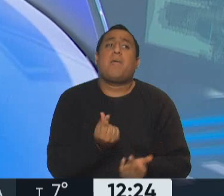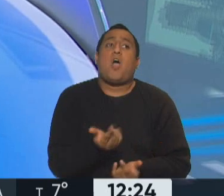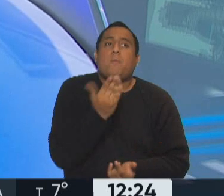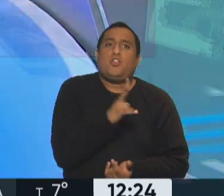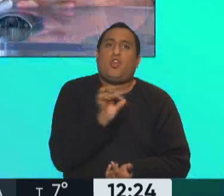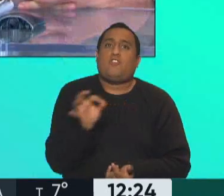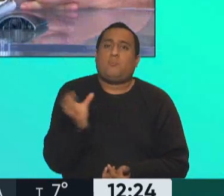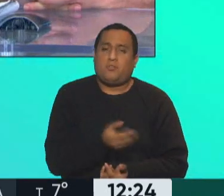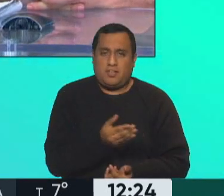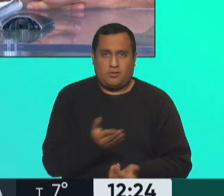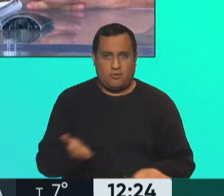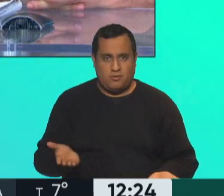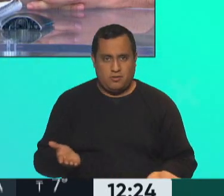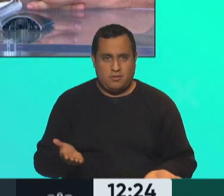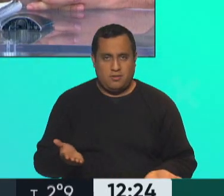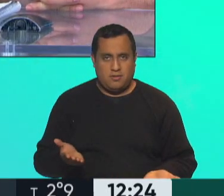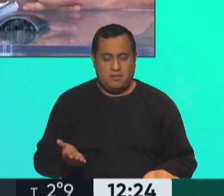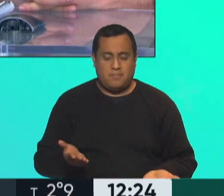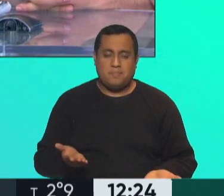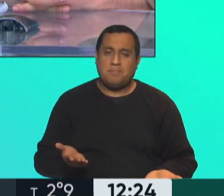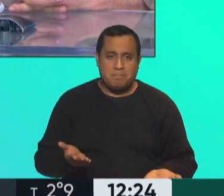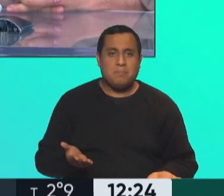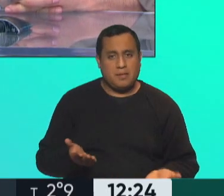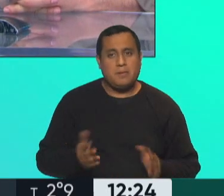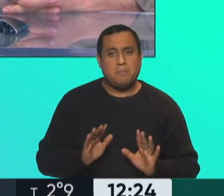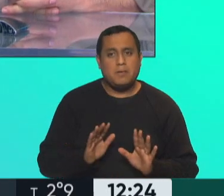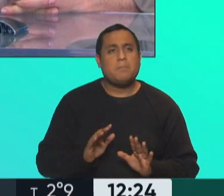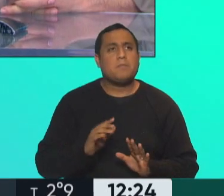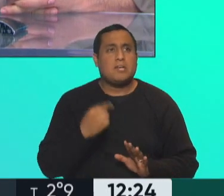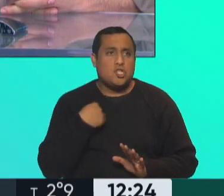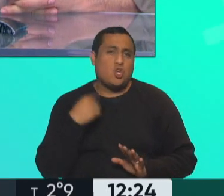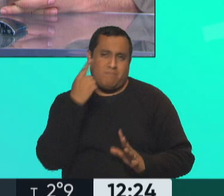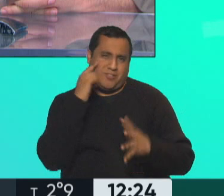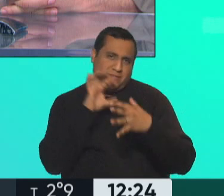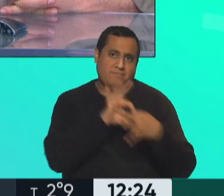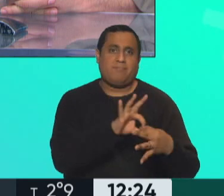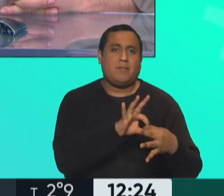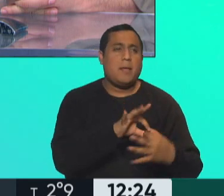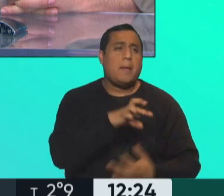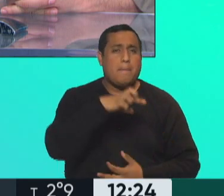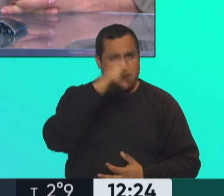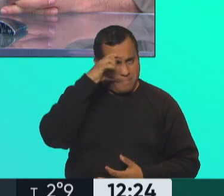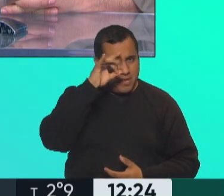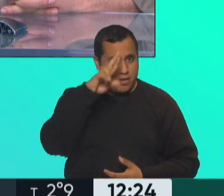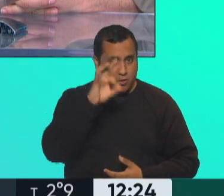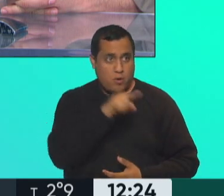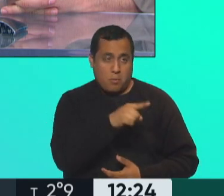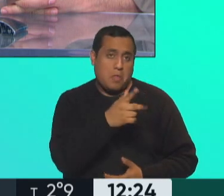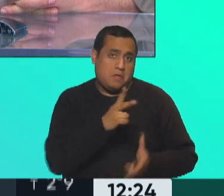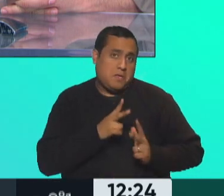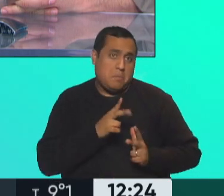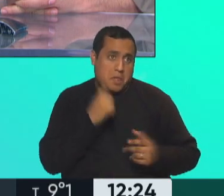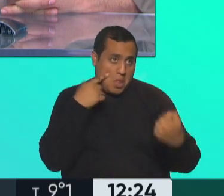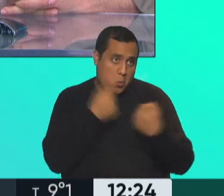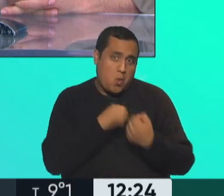reciben un tercio de lo que deberían recibir. decir, ahora, esto yo lo relaciono, y Pedro, decime si